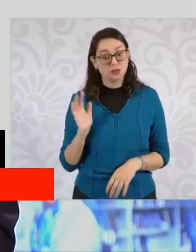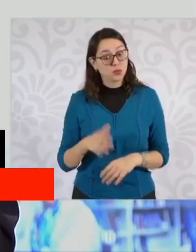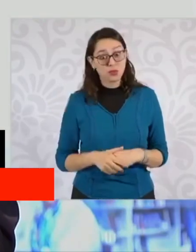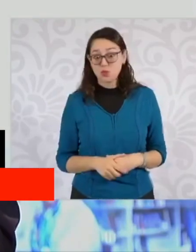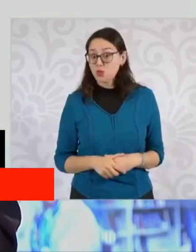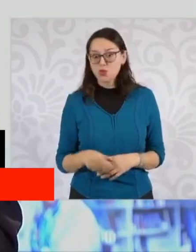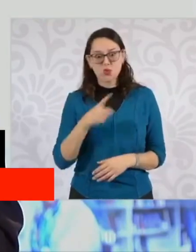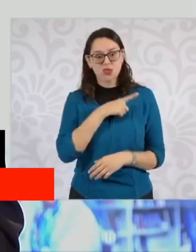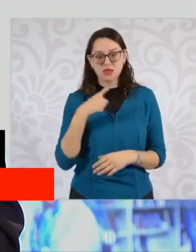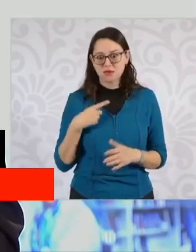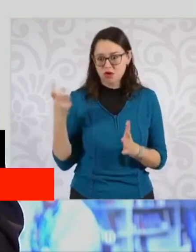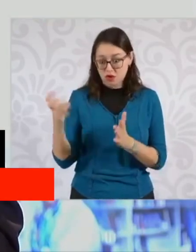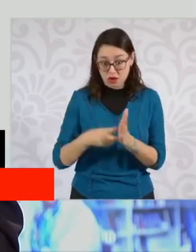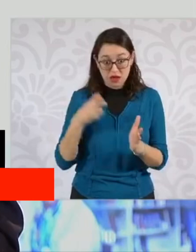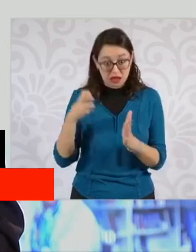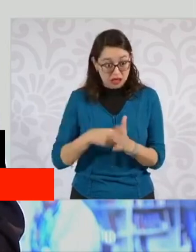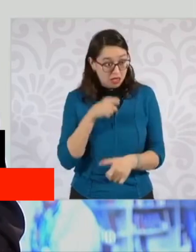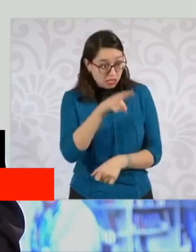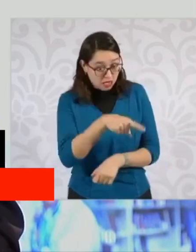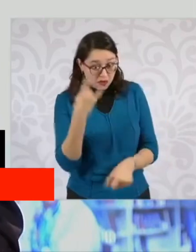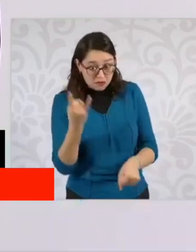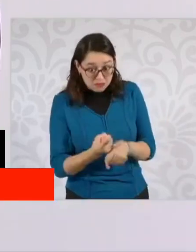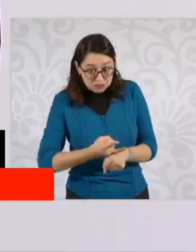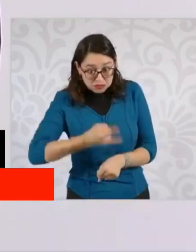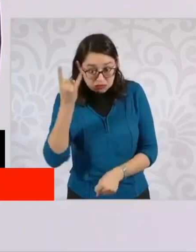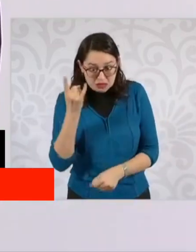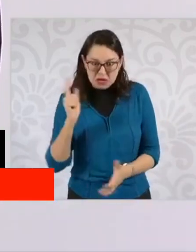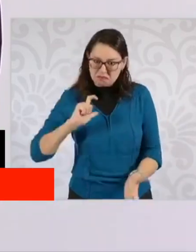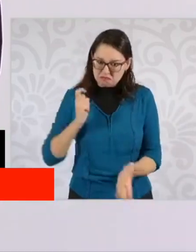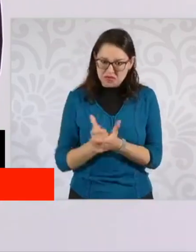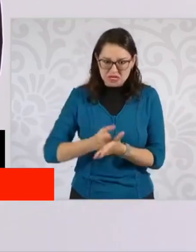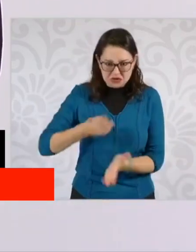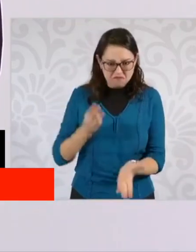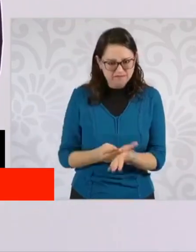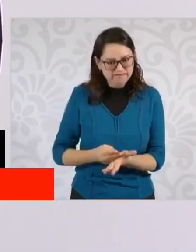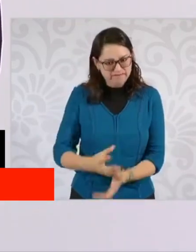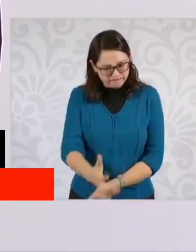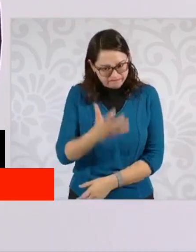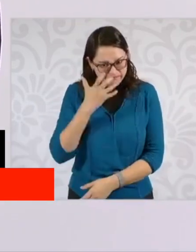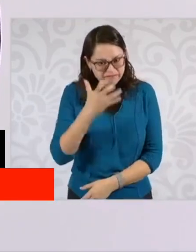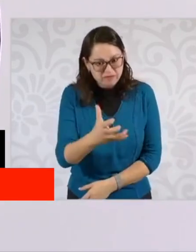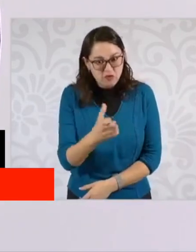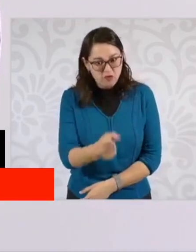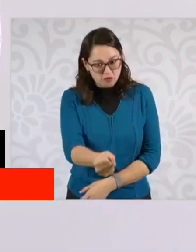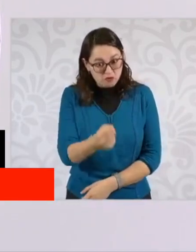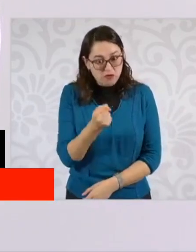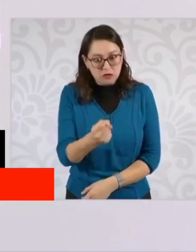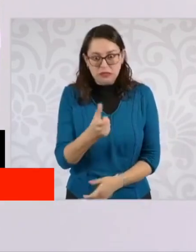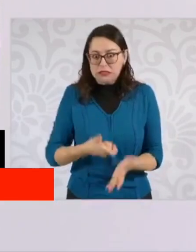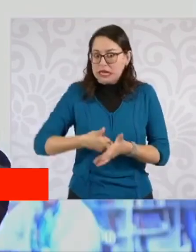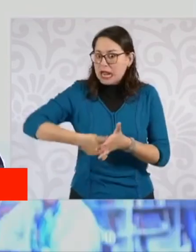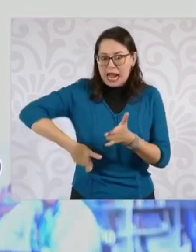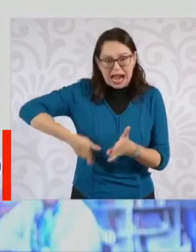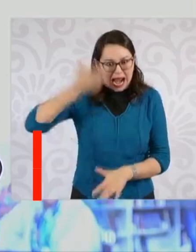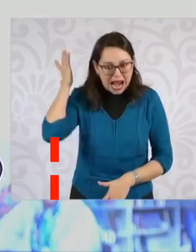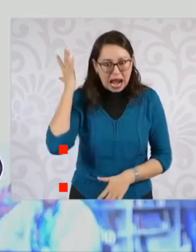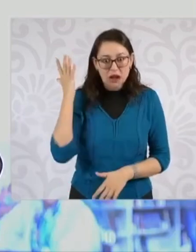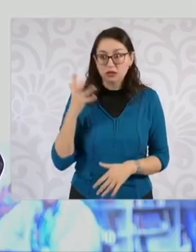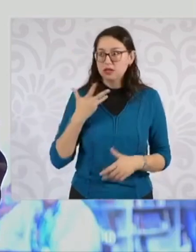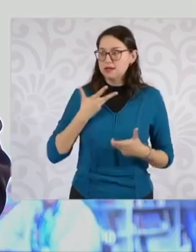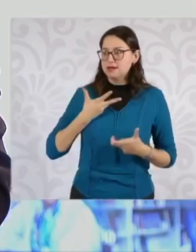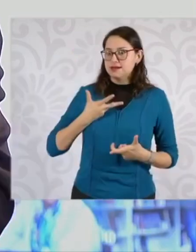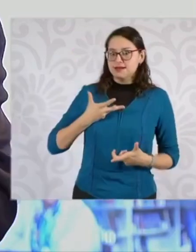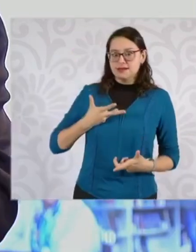hacer mecanismos legales, jurídicos, con certidumbre, donde violar la ley sea más